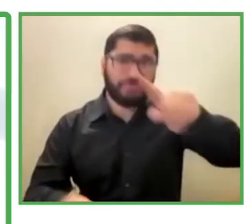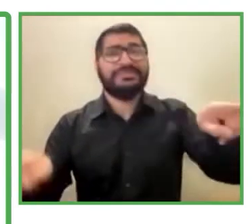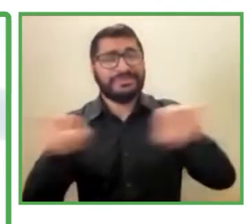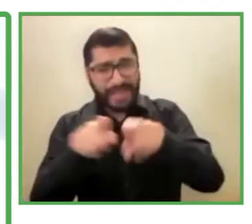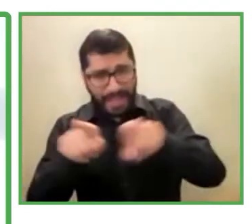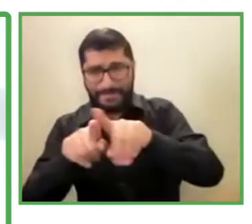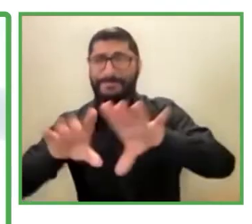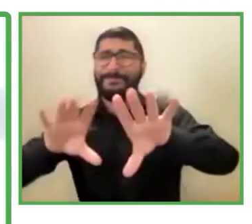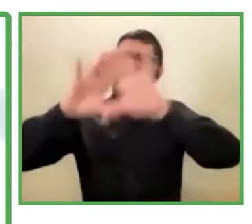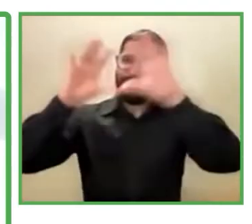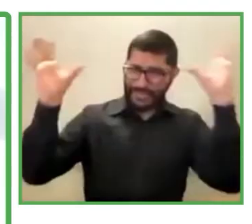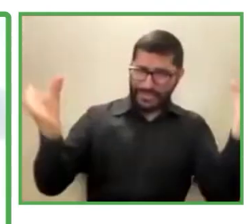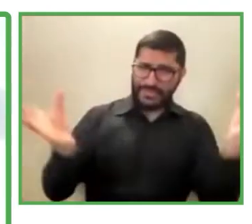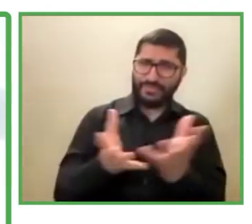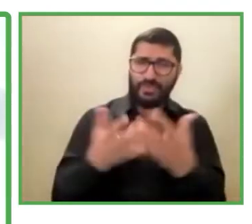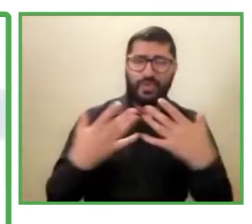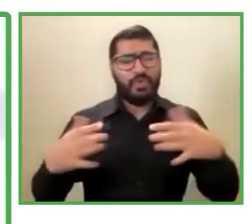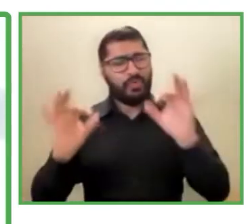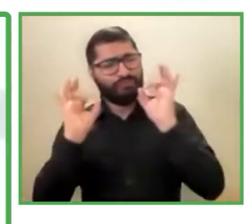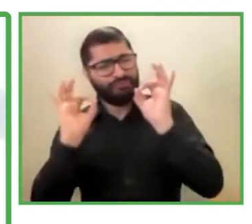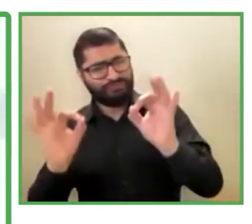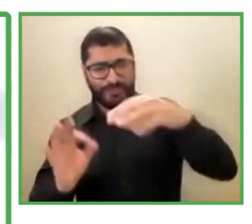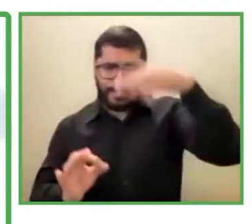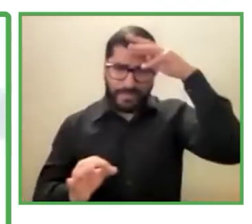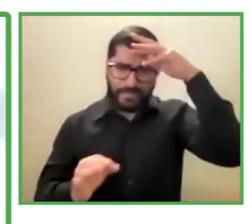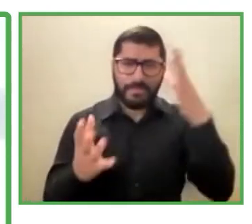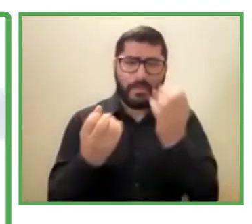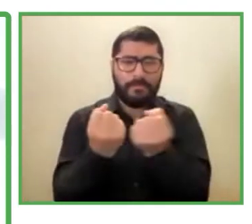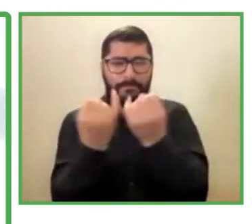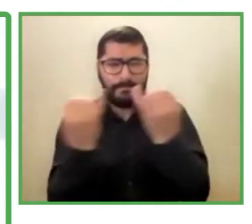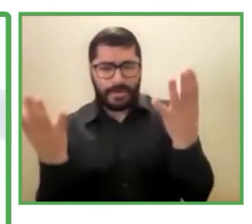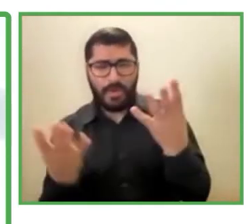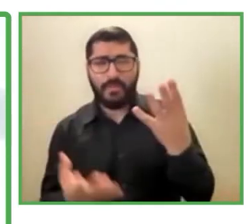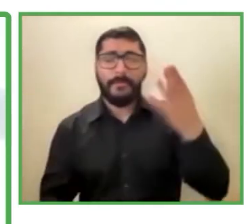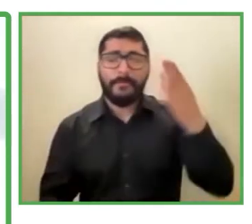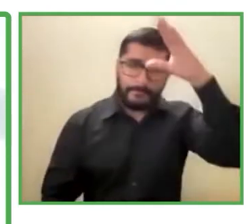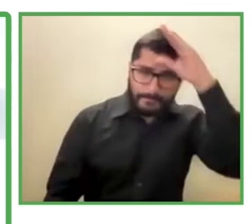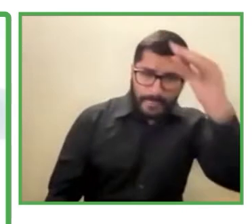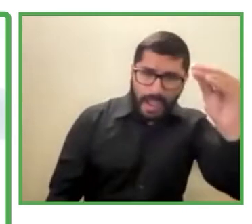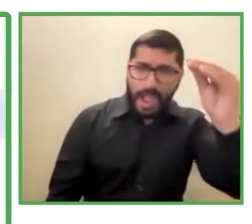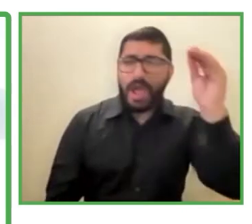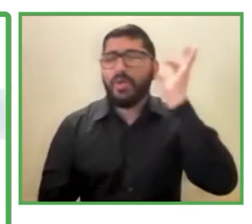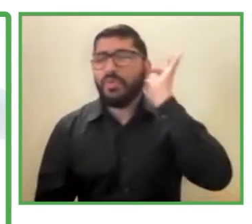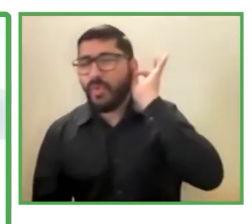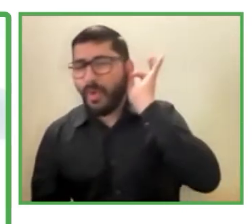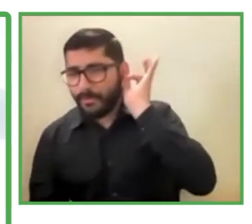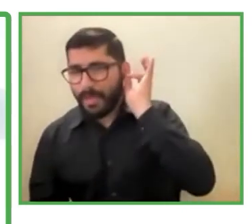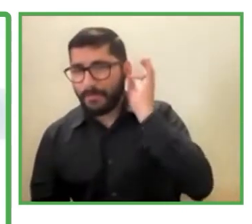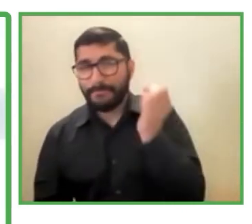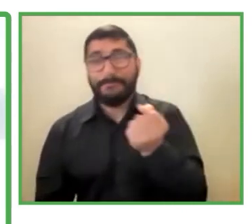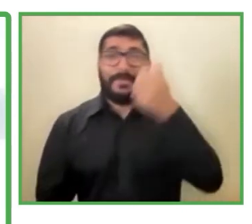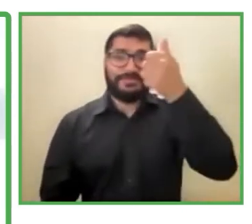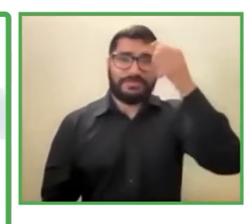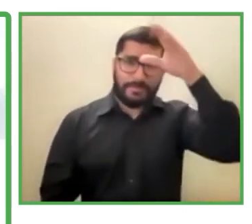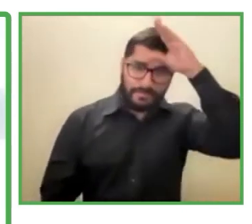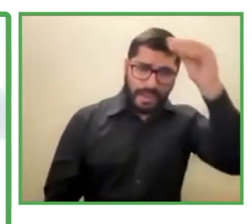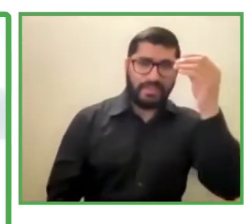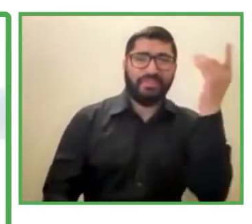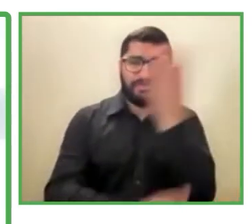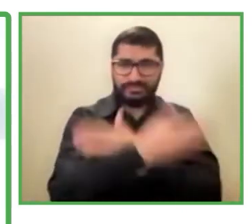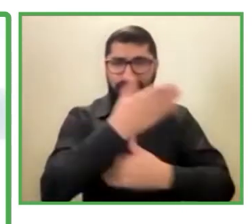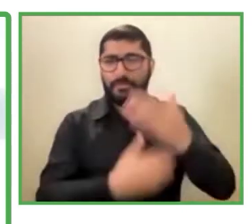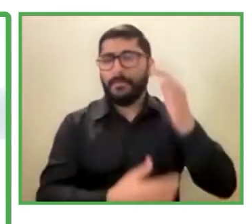hay más hombres que mujeres que tienen discapacidad. Sin embargo, su posibilidad de estar